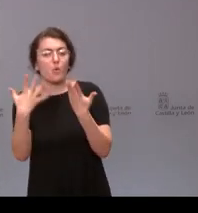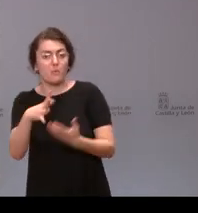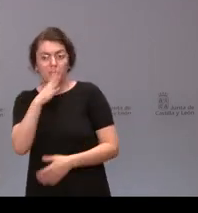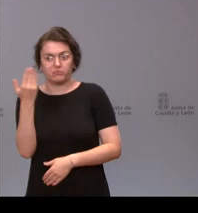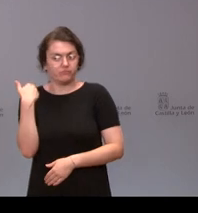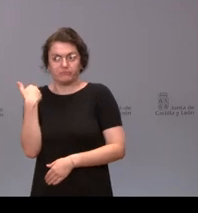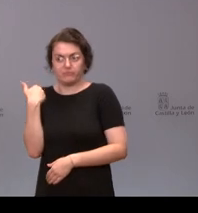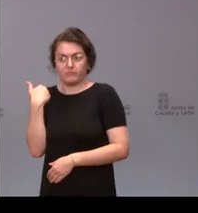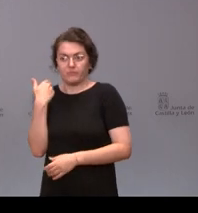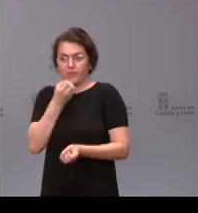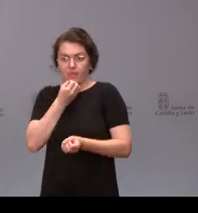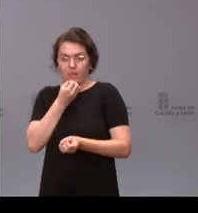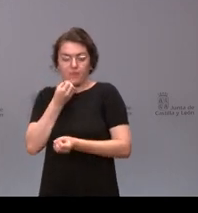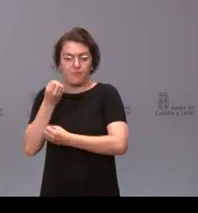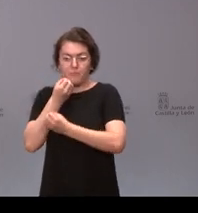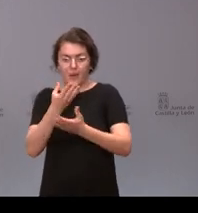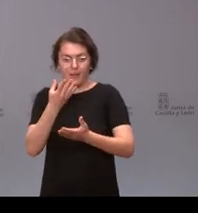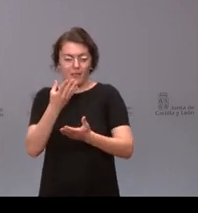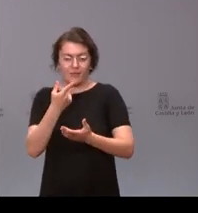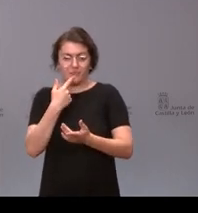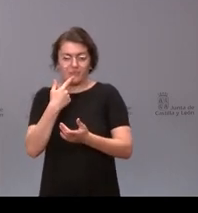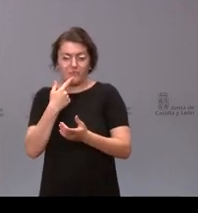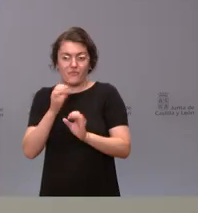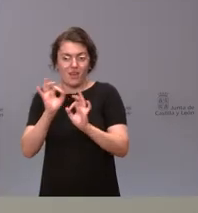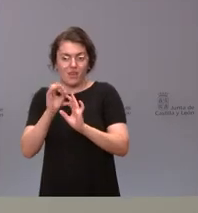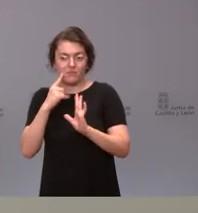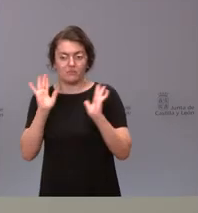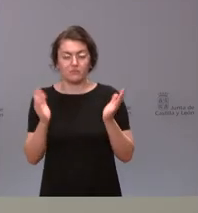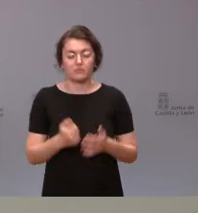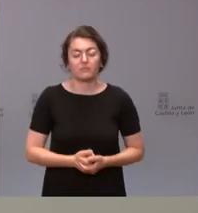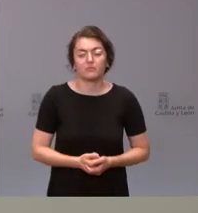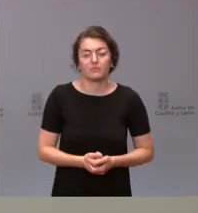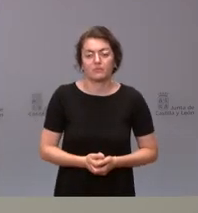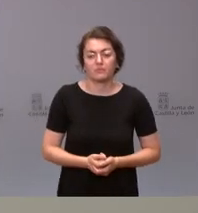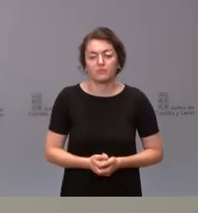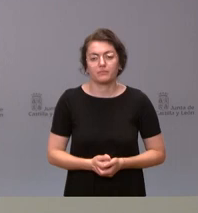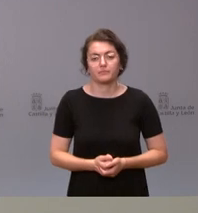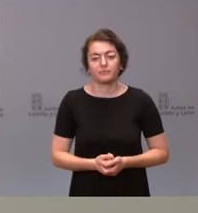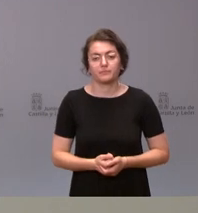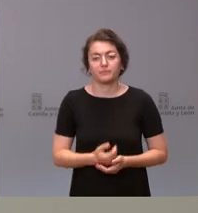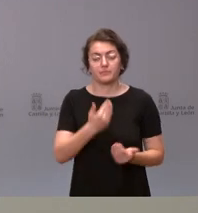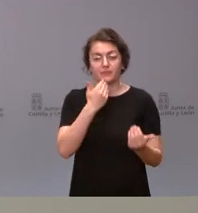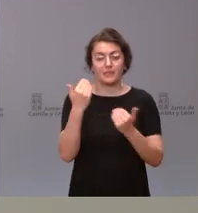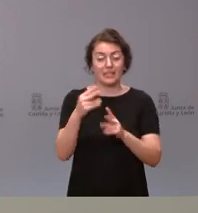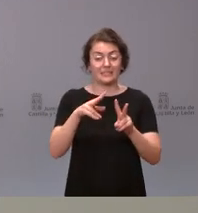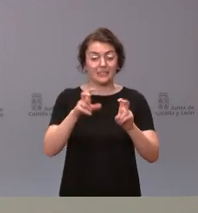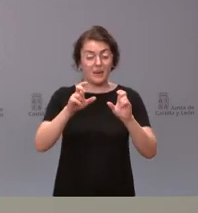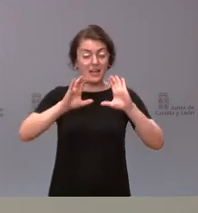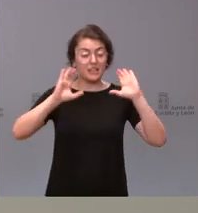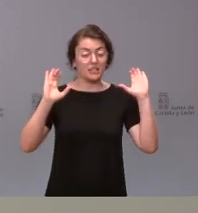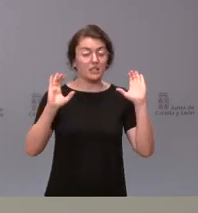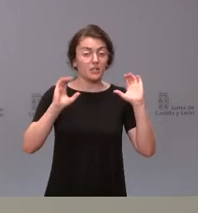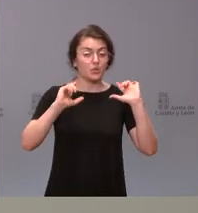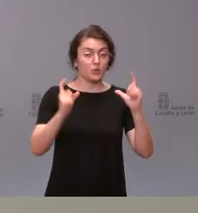información de la Junta en ese respecto gracias gracias a ustedes pregunta por la reunión del diálogo social que